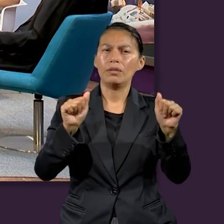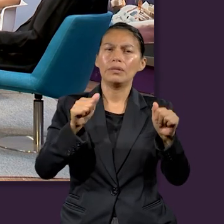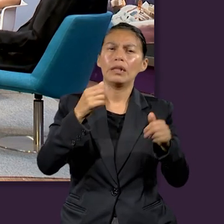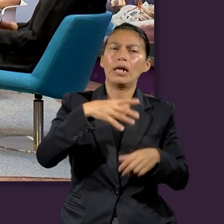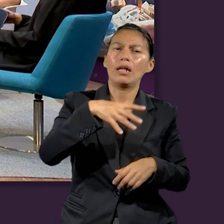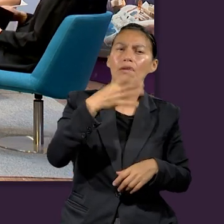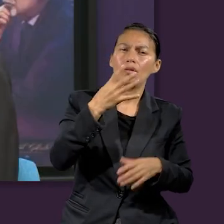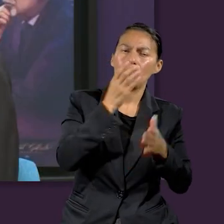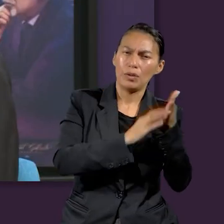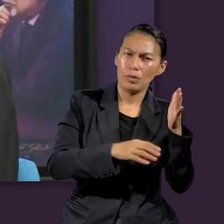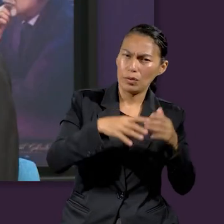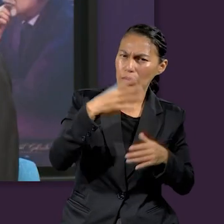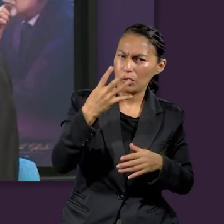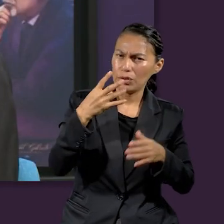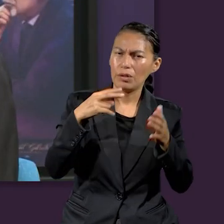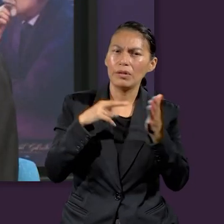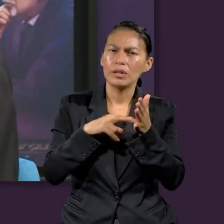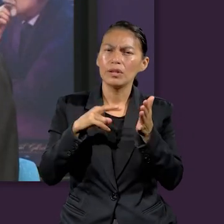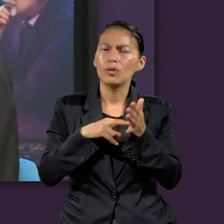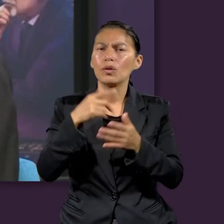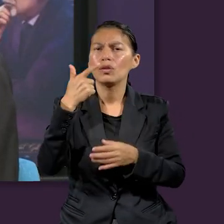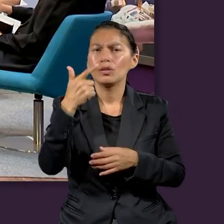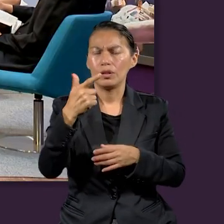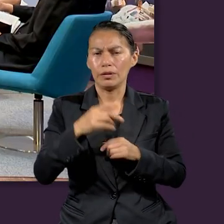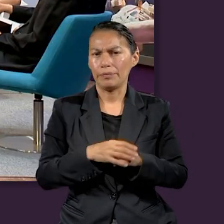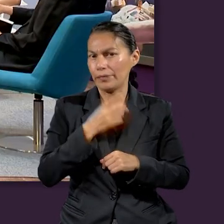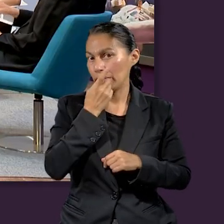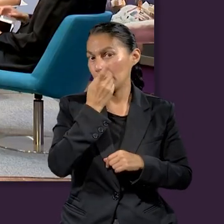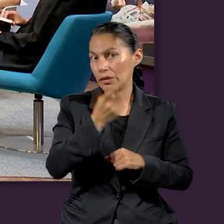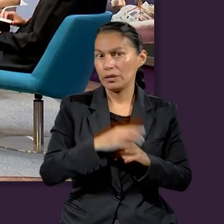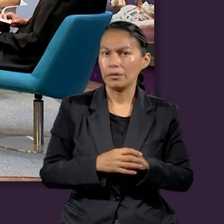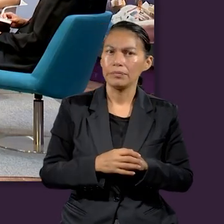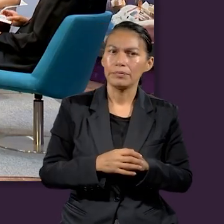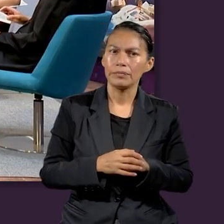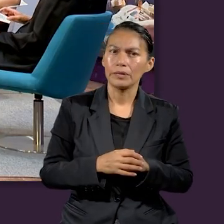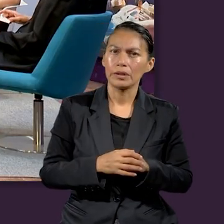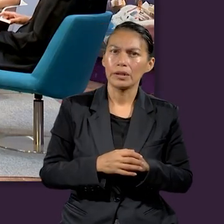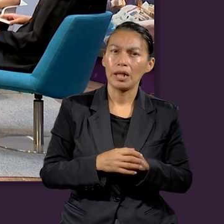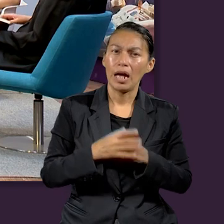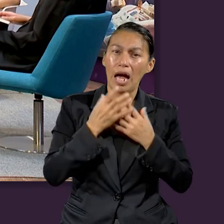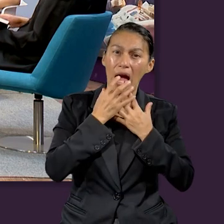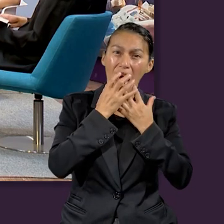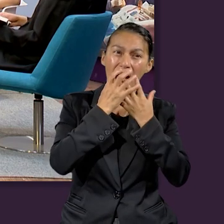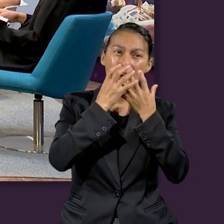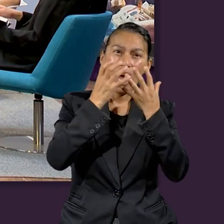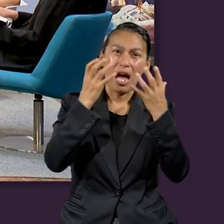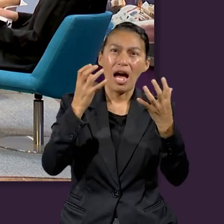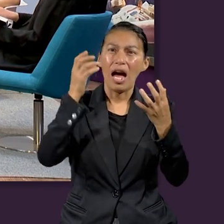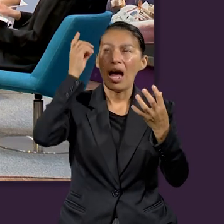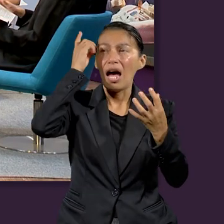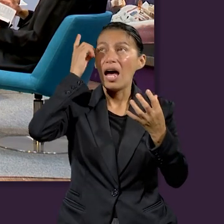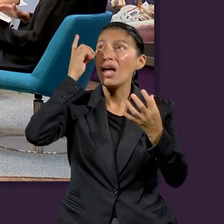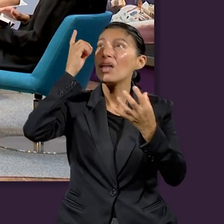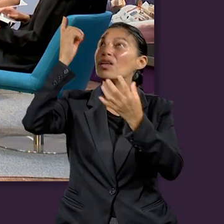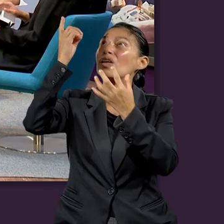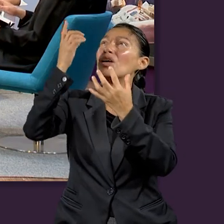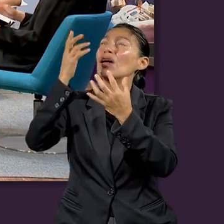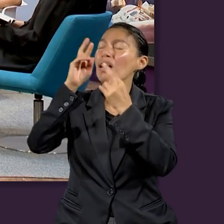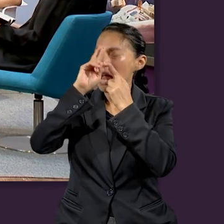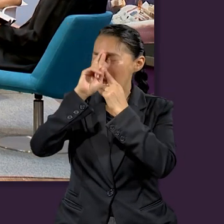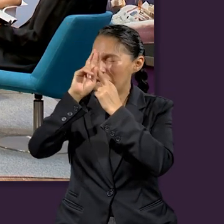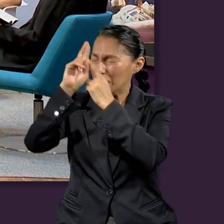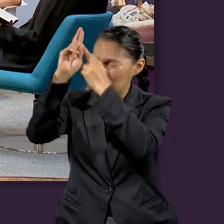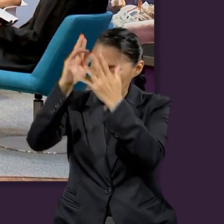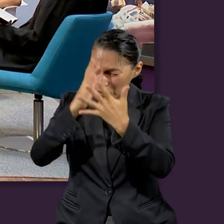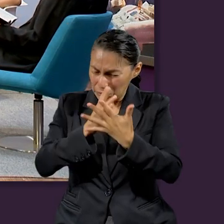Apocalipsis, capítulo 14, el versículo número 7. Dice así. Decía a gran voz, temed a Dios y dale gloria,